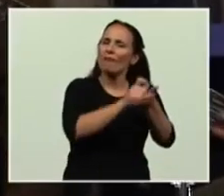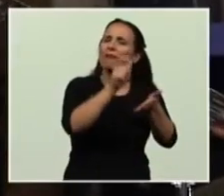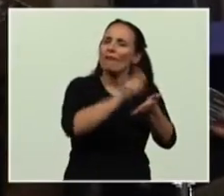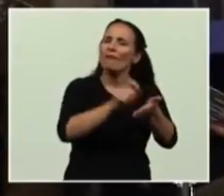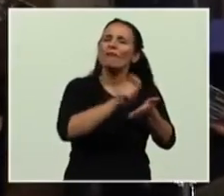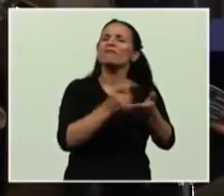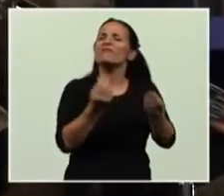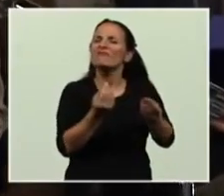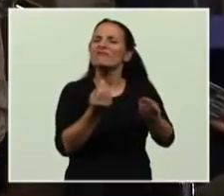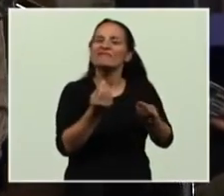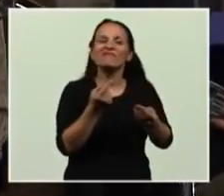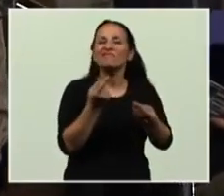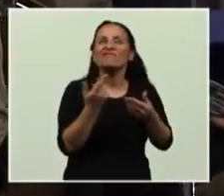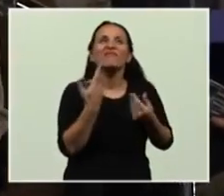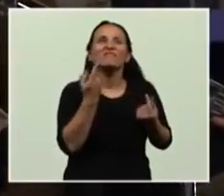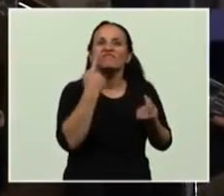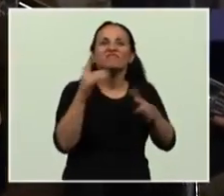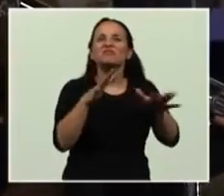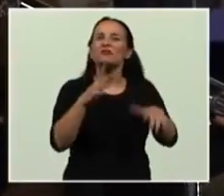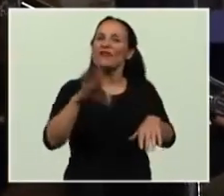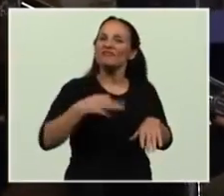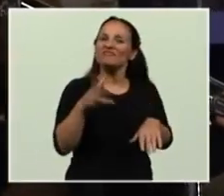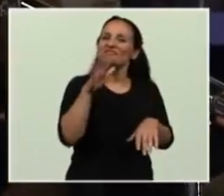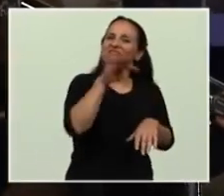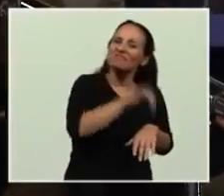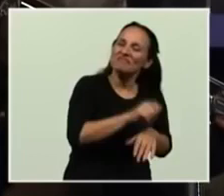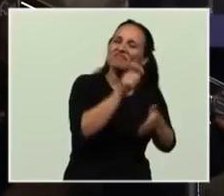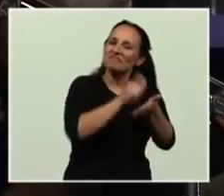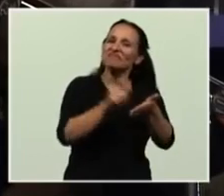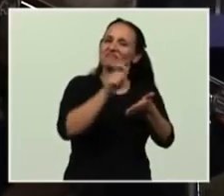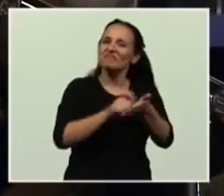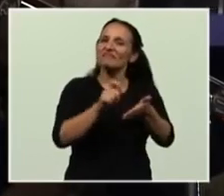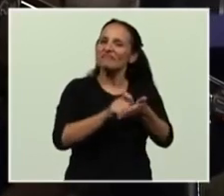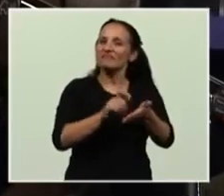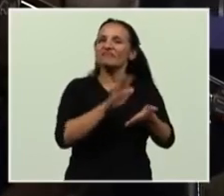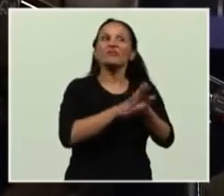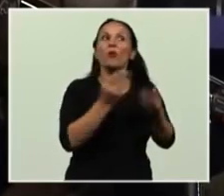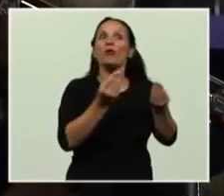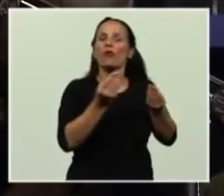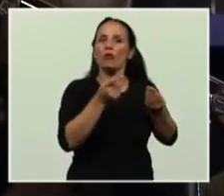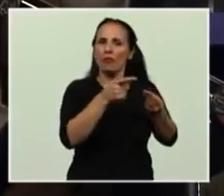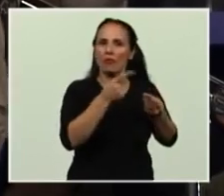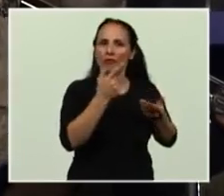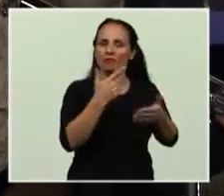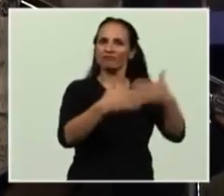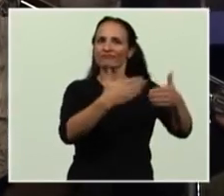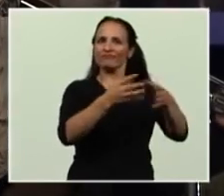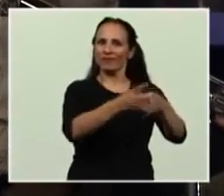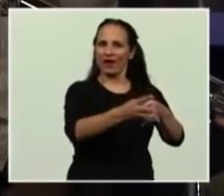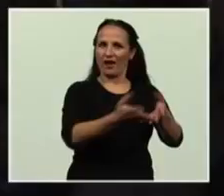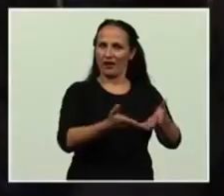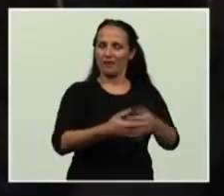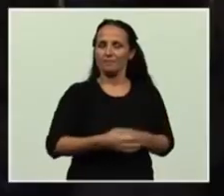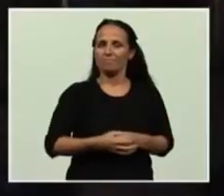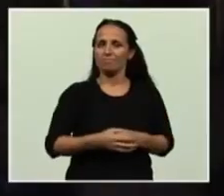cotidiana, de algún modo hay que llamarlo, por de la guerra. Hoy es un